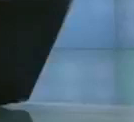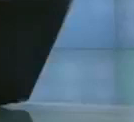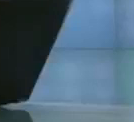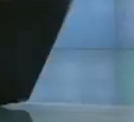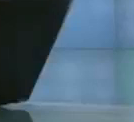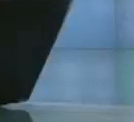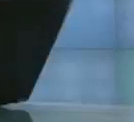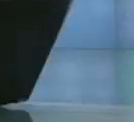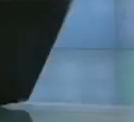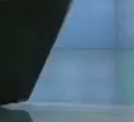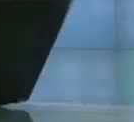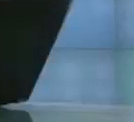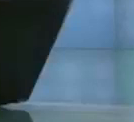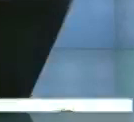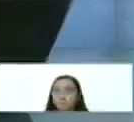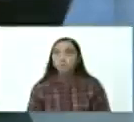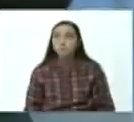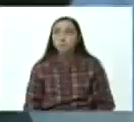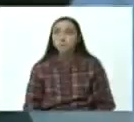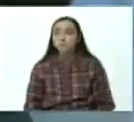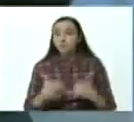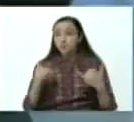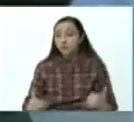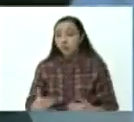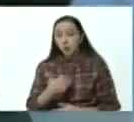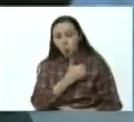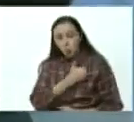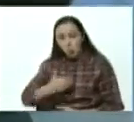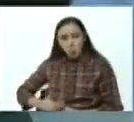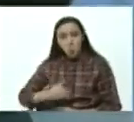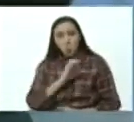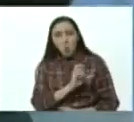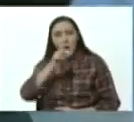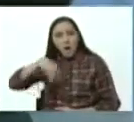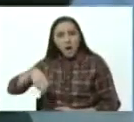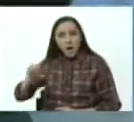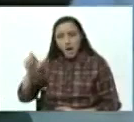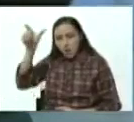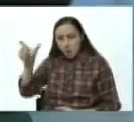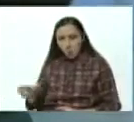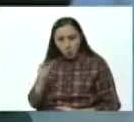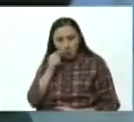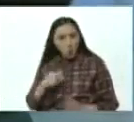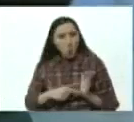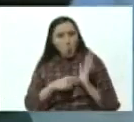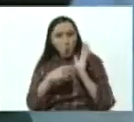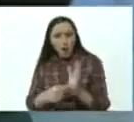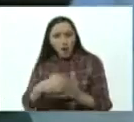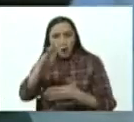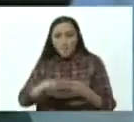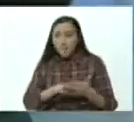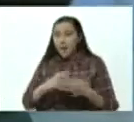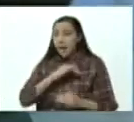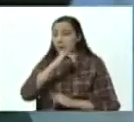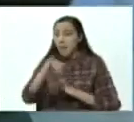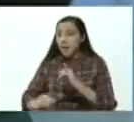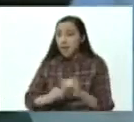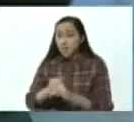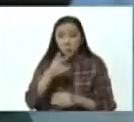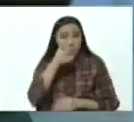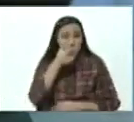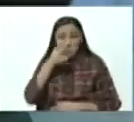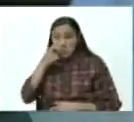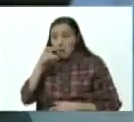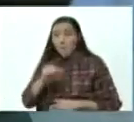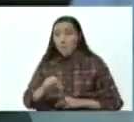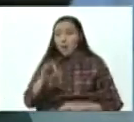Gracias por continuar con nosotros. A esta hora el presidente del Consejo Nacional Electoral, Pedro Calzadilla, presenta el Plan Internacional de Beduría para las